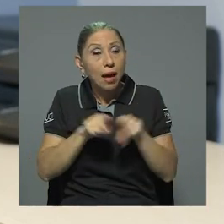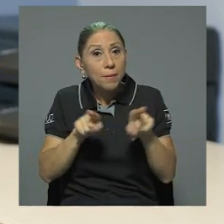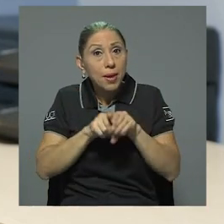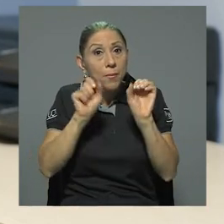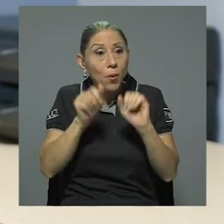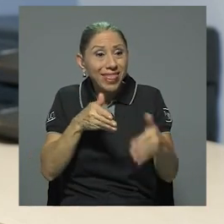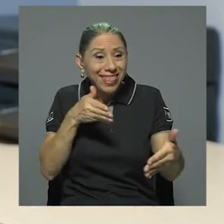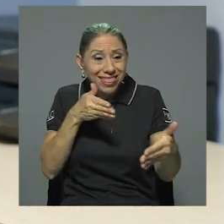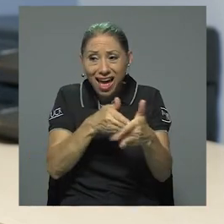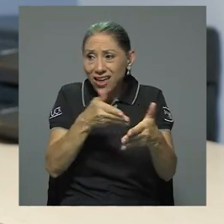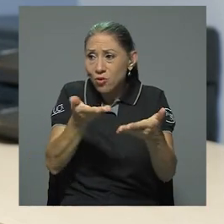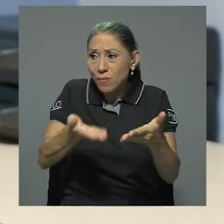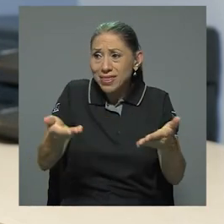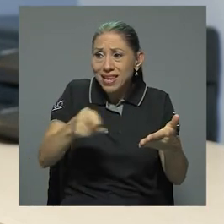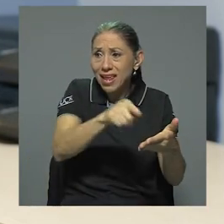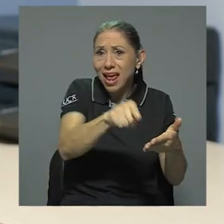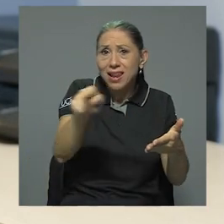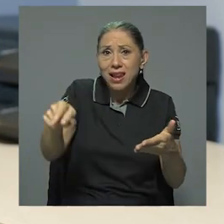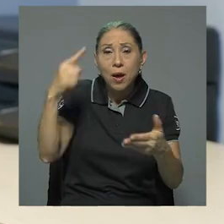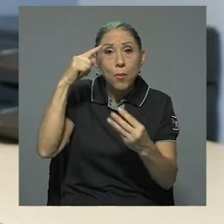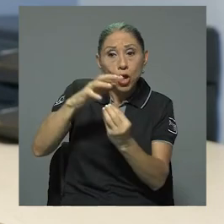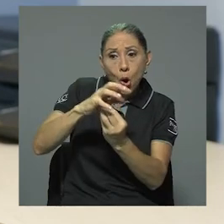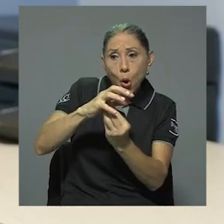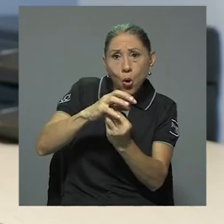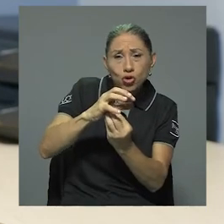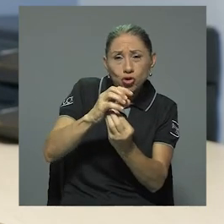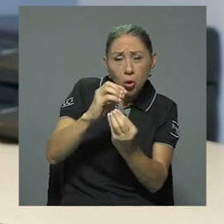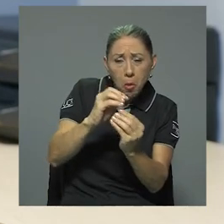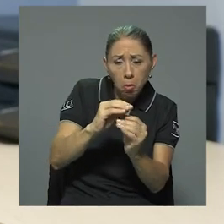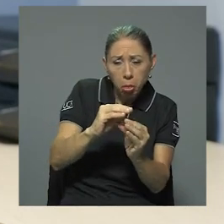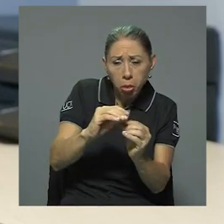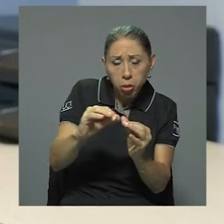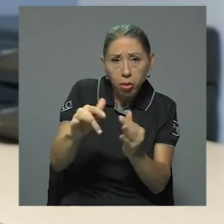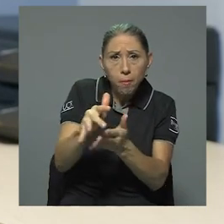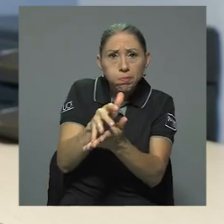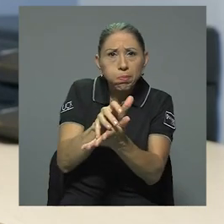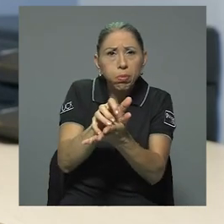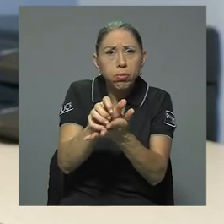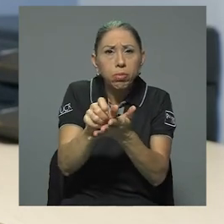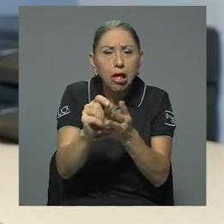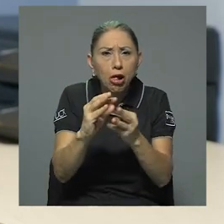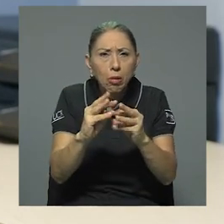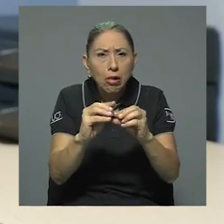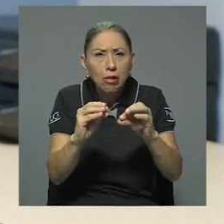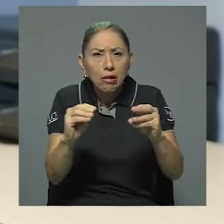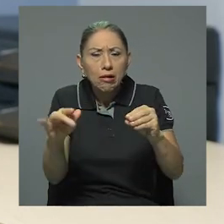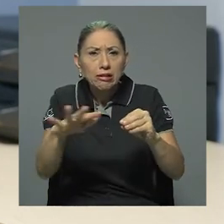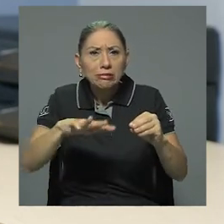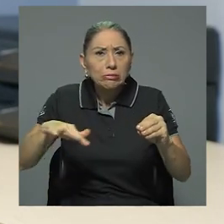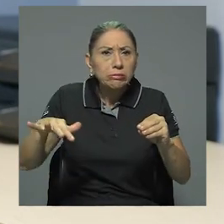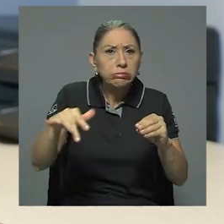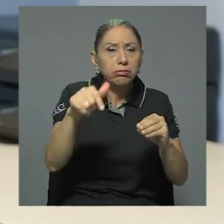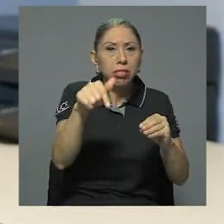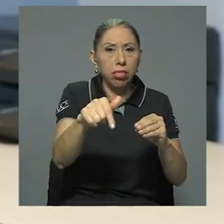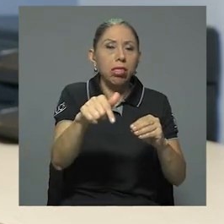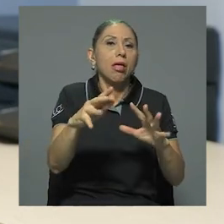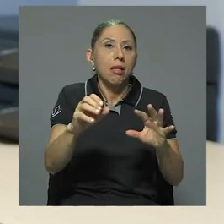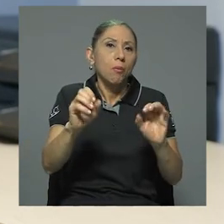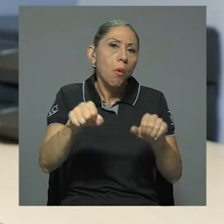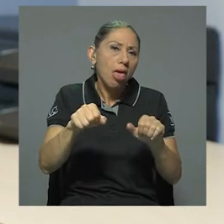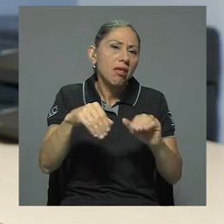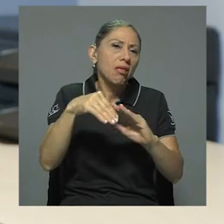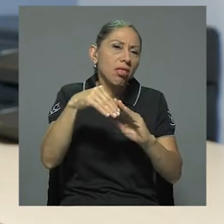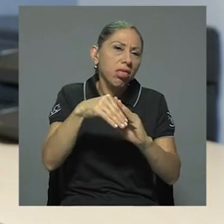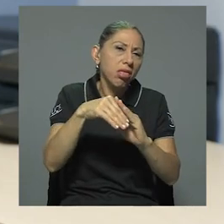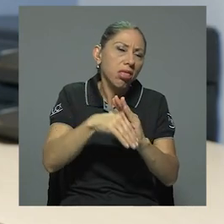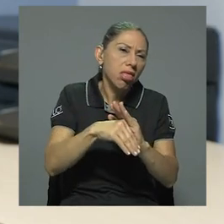porque los hongos son degradadores y entonces si tenemos una acumulación de hongos vamos a tener una acumulación de microorganismos que pueden